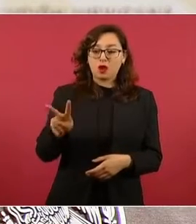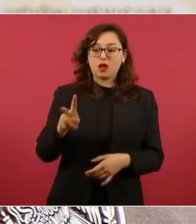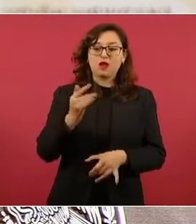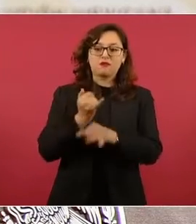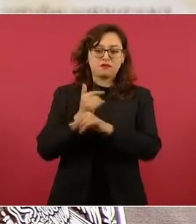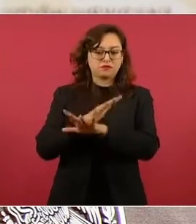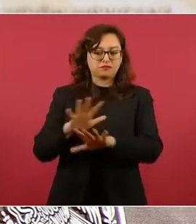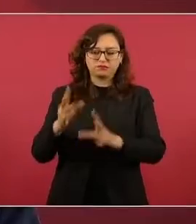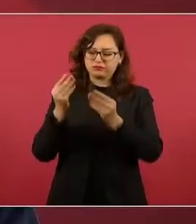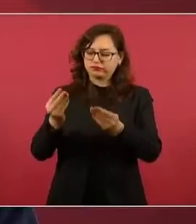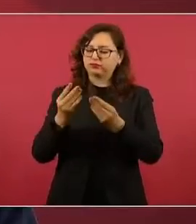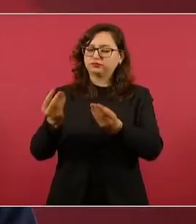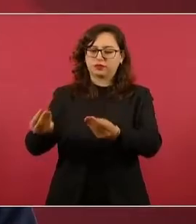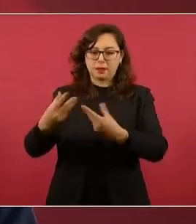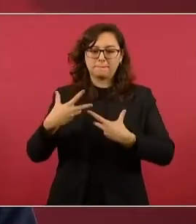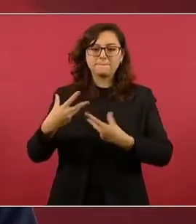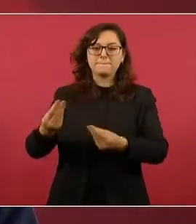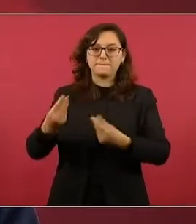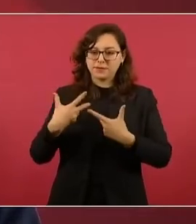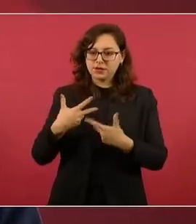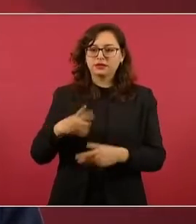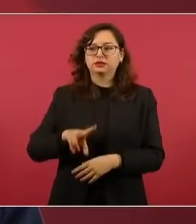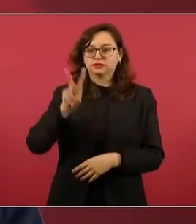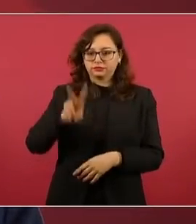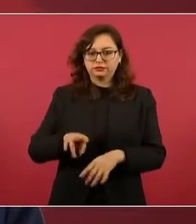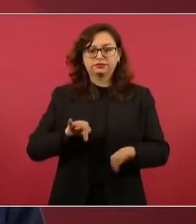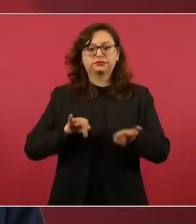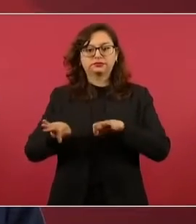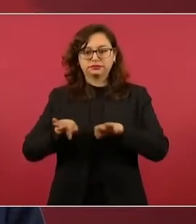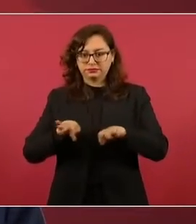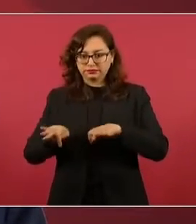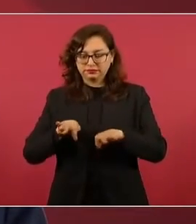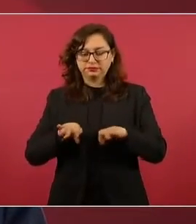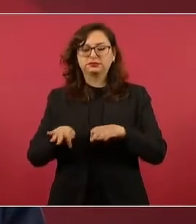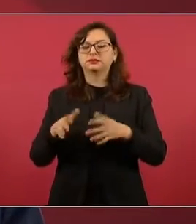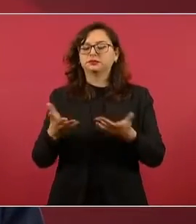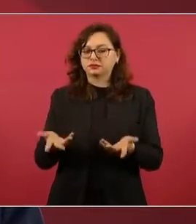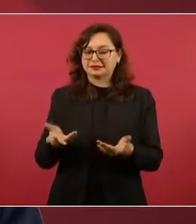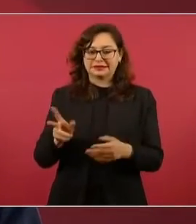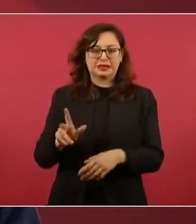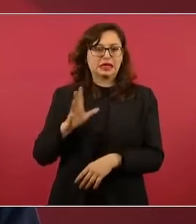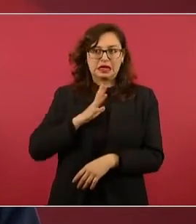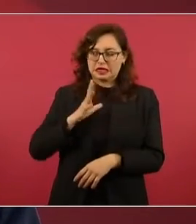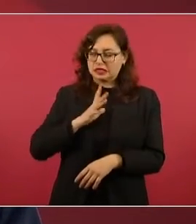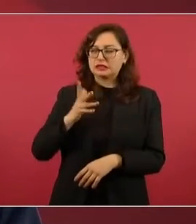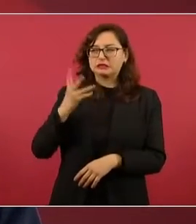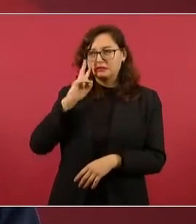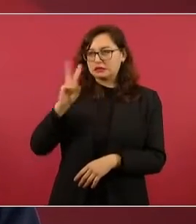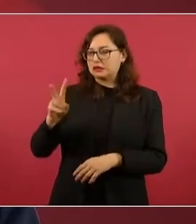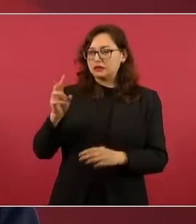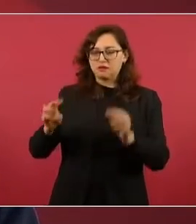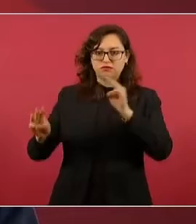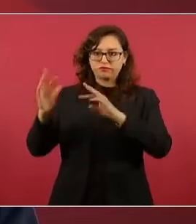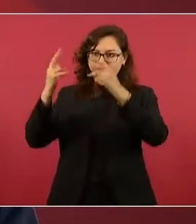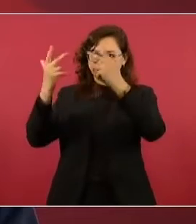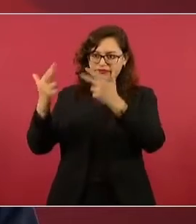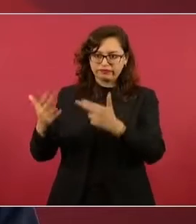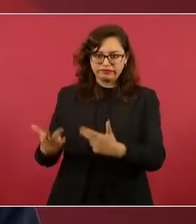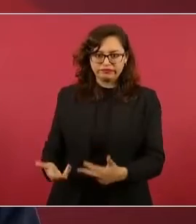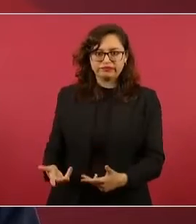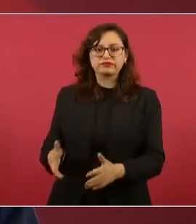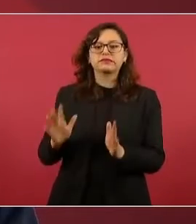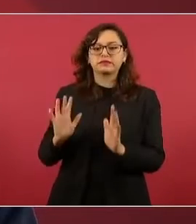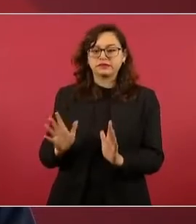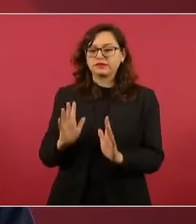se está actuando sobre los derrumbes, estamos actuando. Tengo el